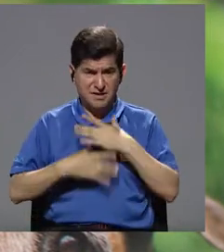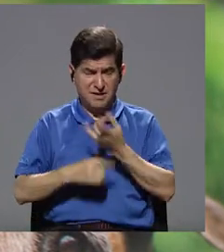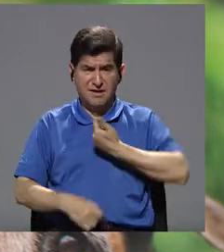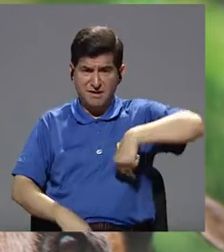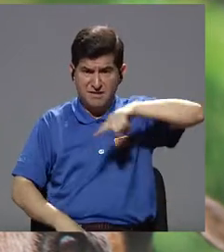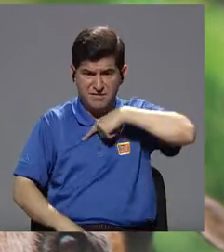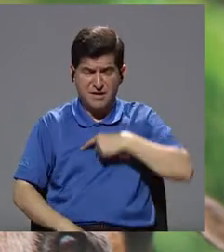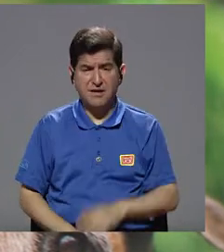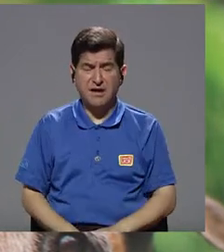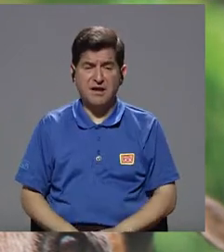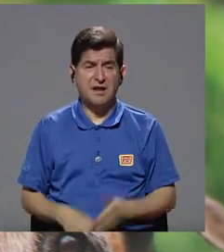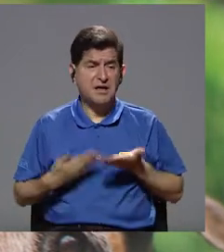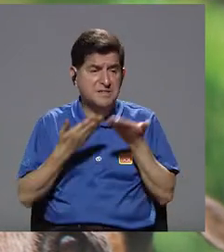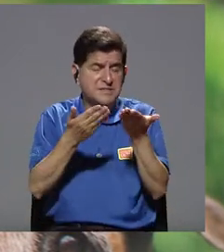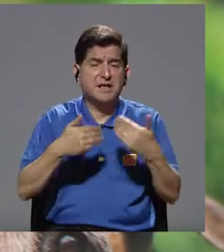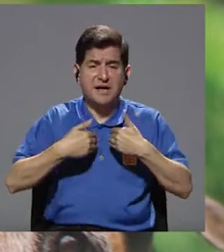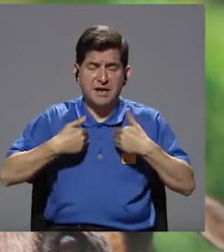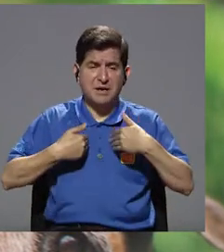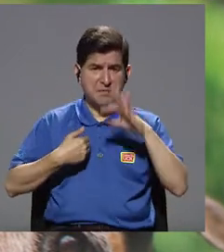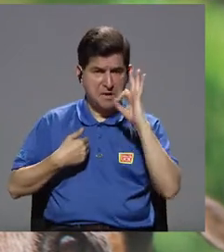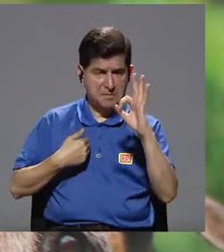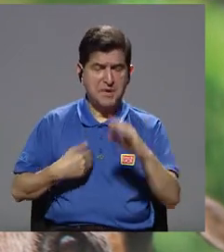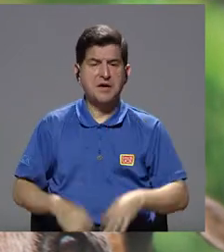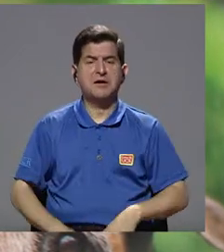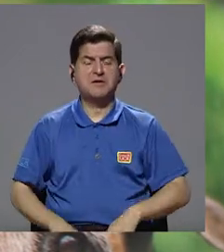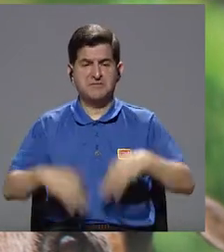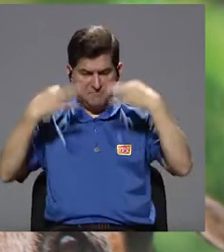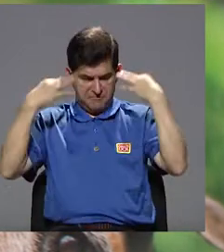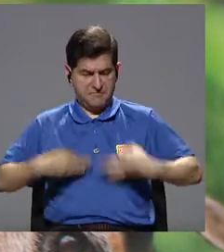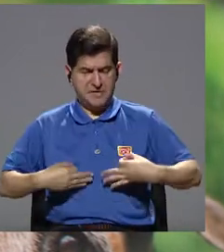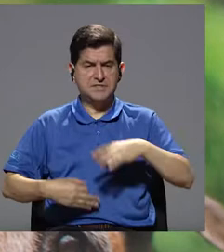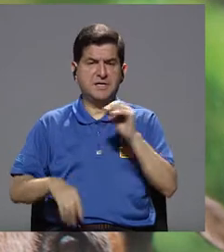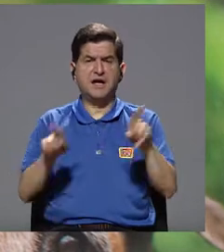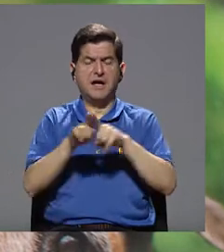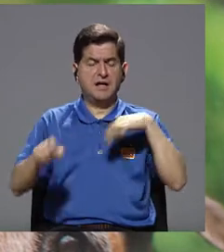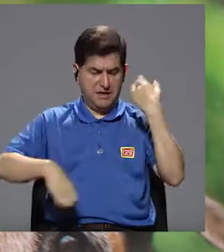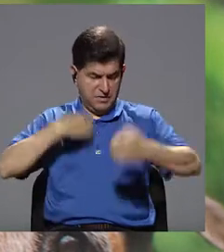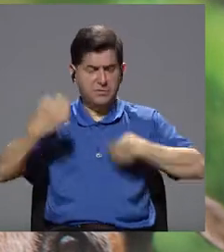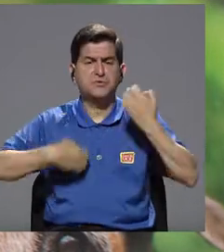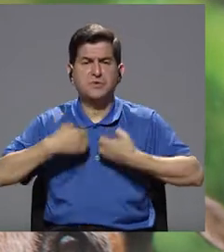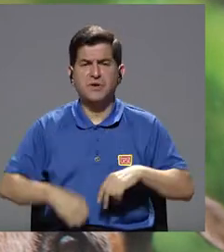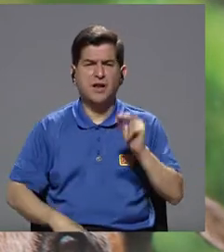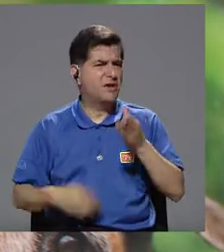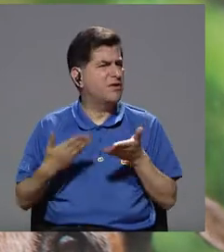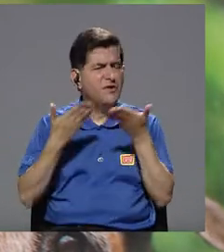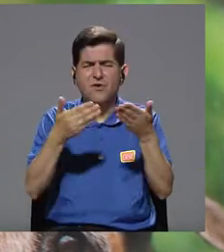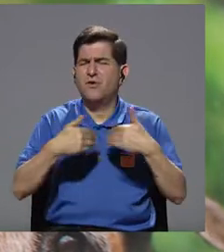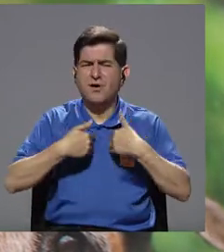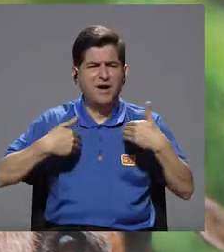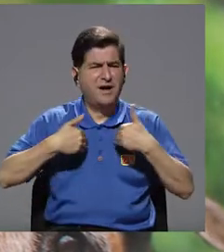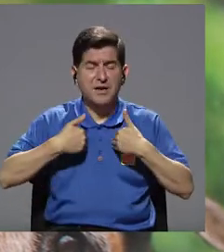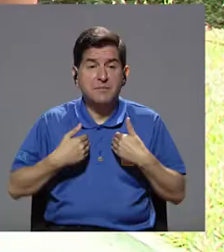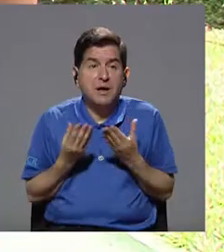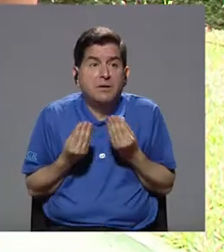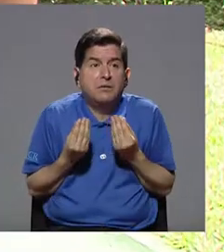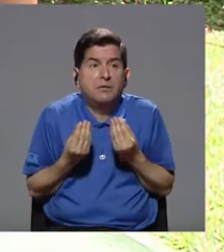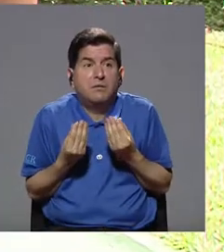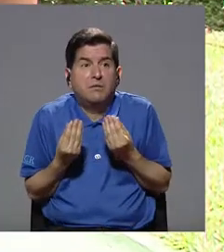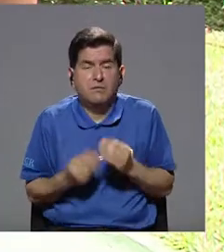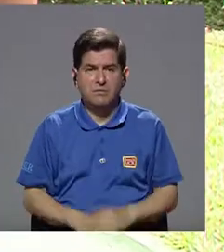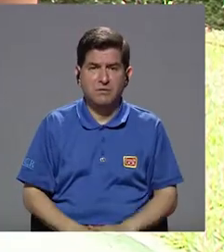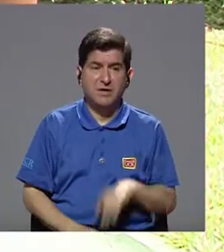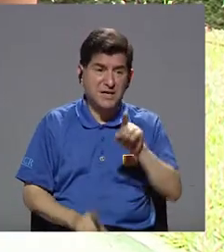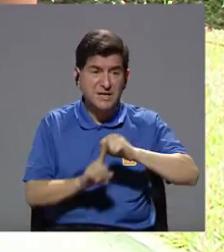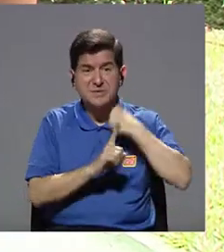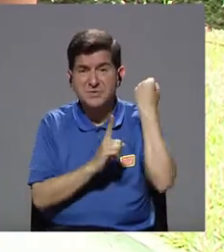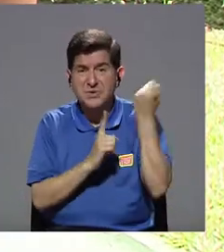que nos interesa a nosotros es dar en adopción un animal que va a estar bien, tanto físicamente como emocionalmente. No dar animales que vayan a estar nerviosos y que